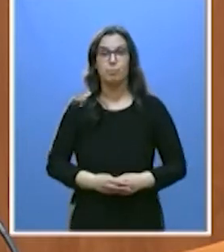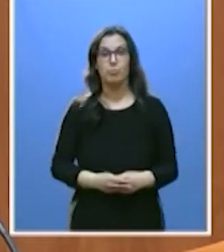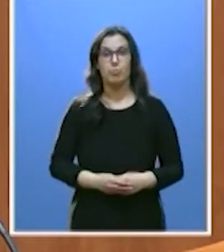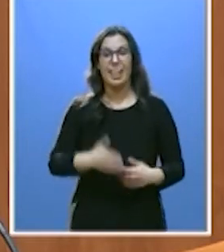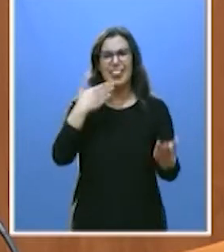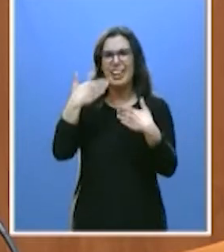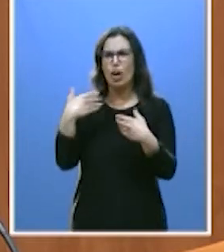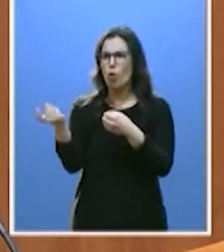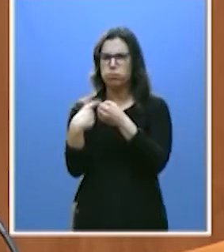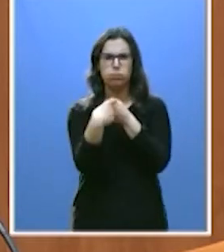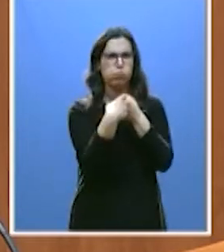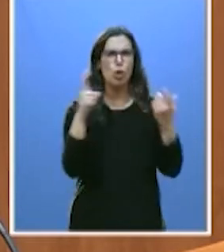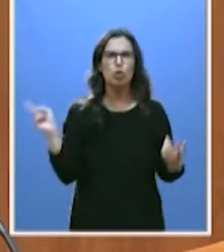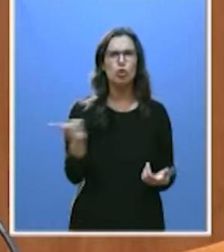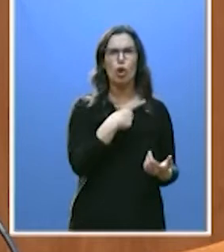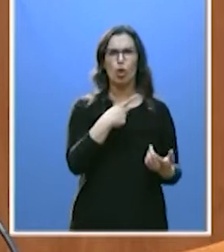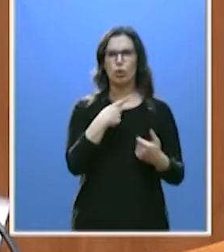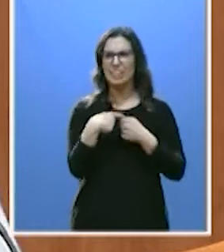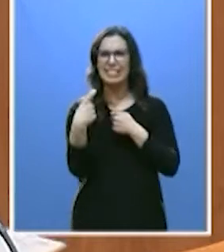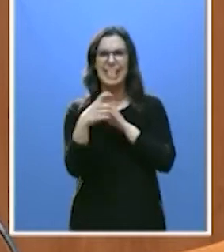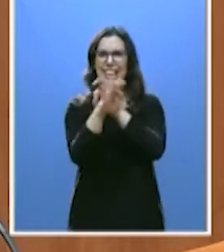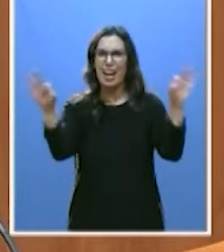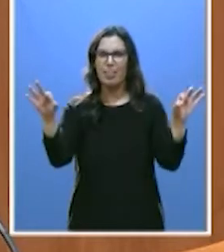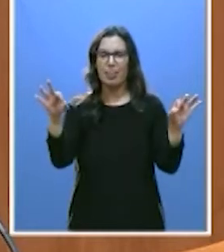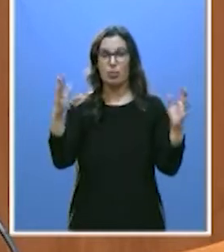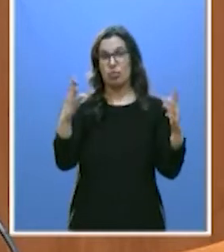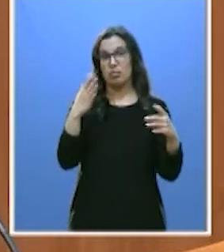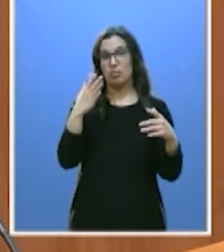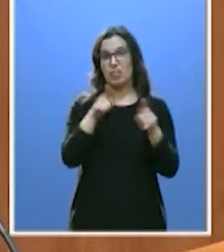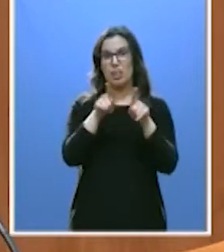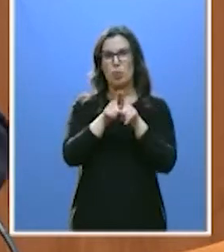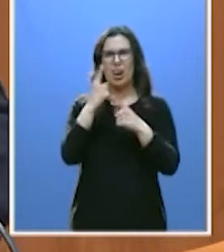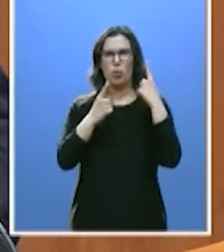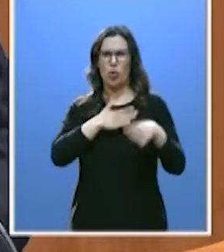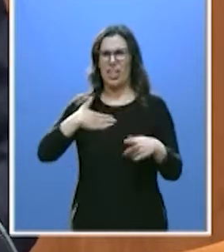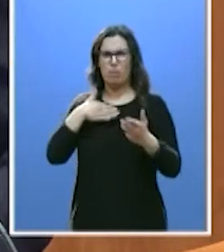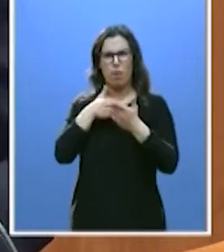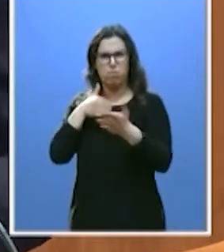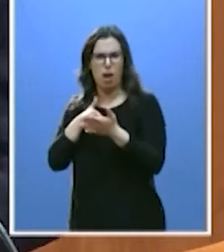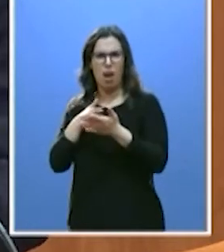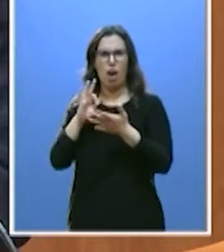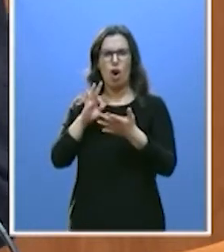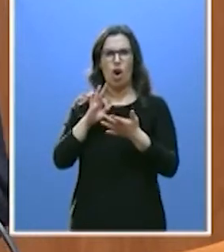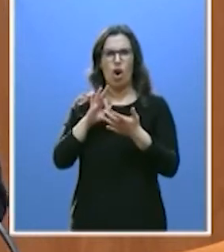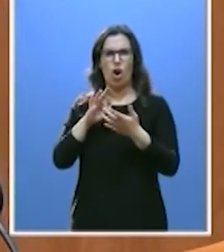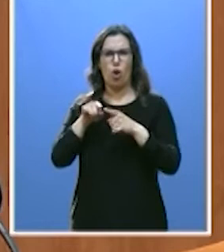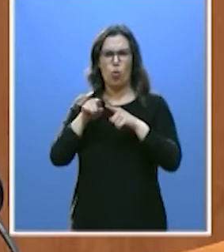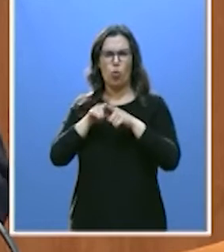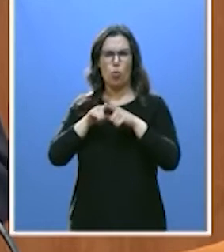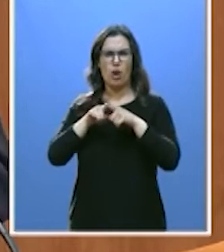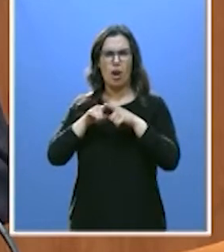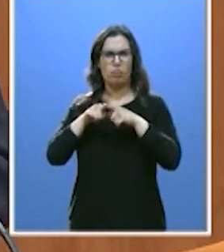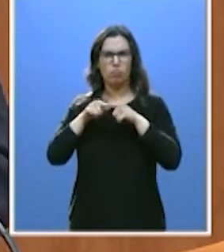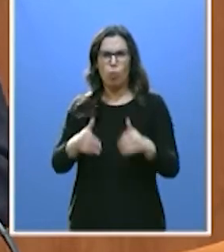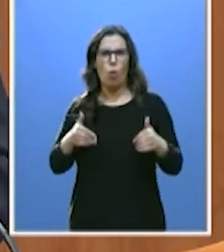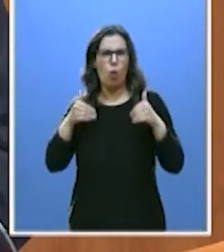del diálogo. Nadie. No vamos a permitir actitudes obstruccionistas o conservadoras como la que representa hoy